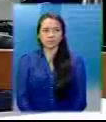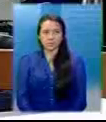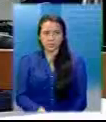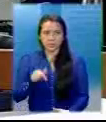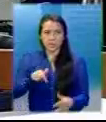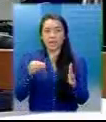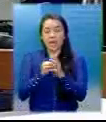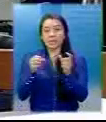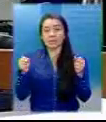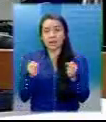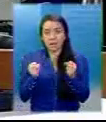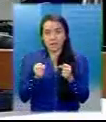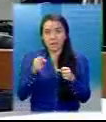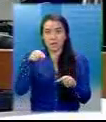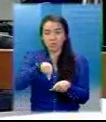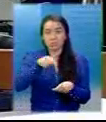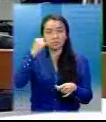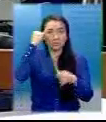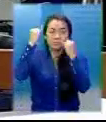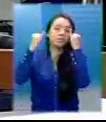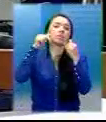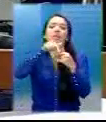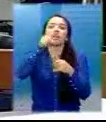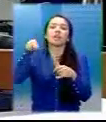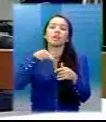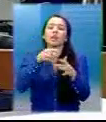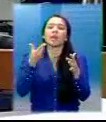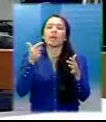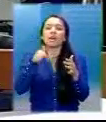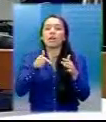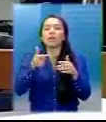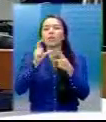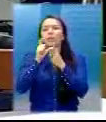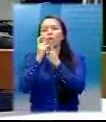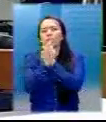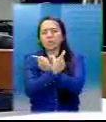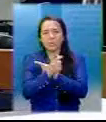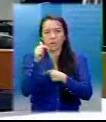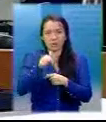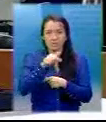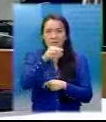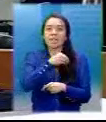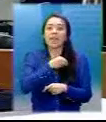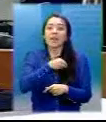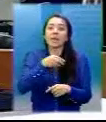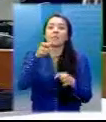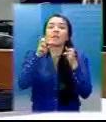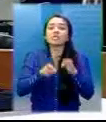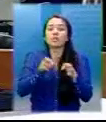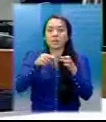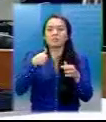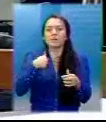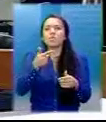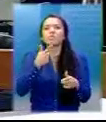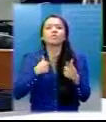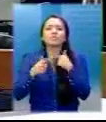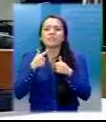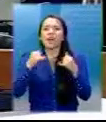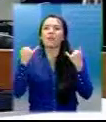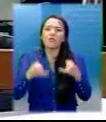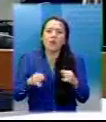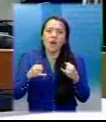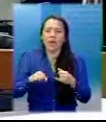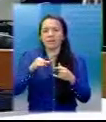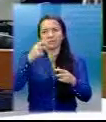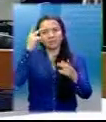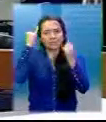Quetzaltenango es un lugar lleno de cultura y tradiciones, pero también ofrece lugares magníficos para aquellos que gustan de las aventuras. Es por eso